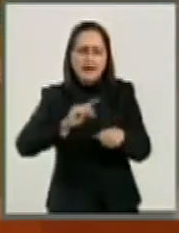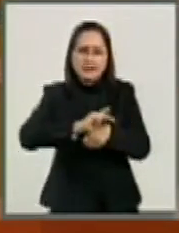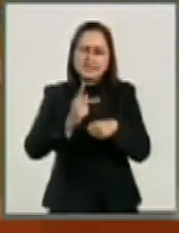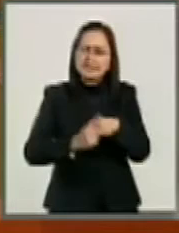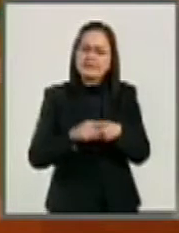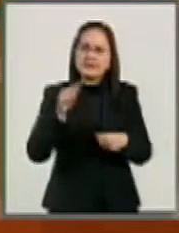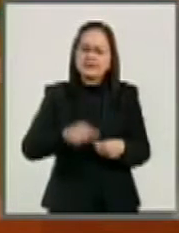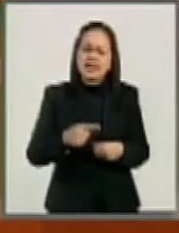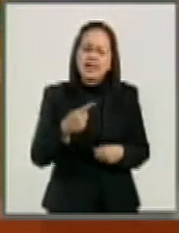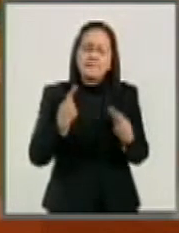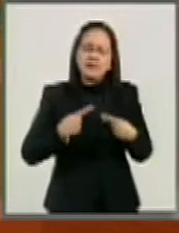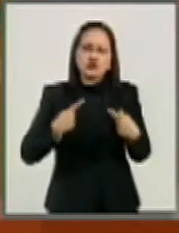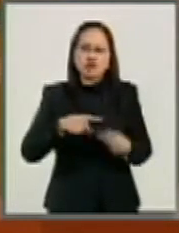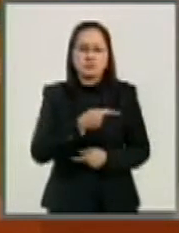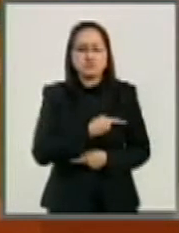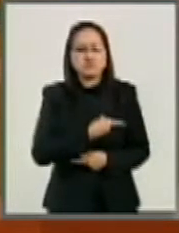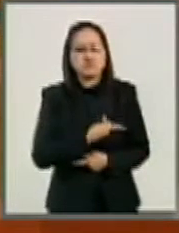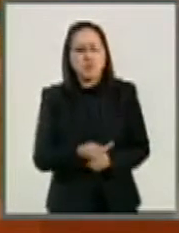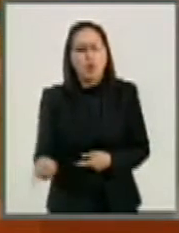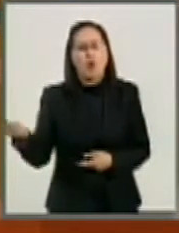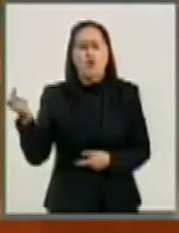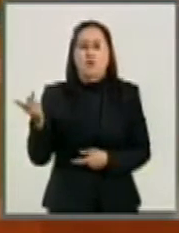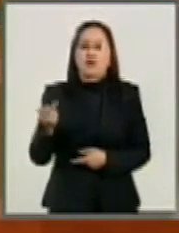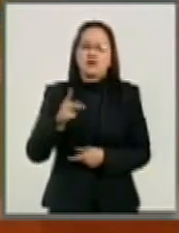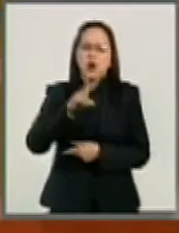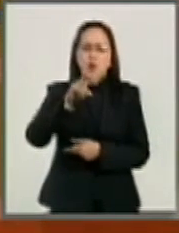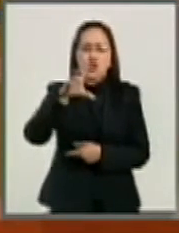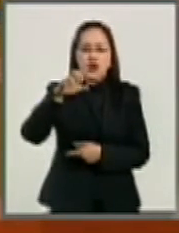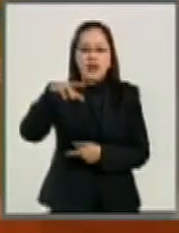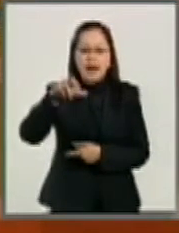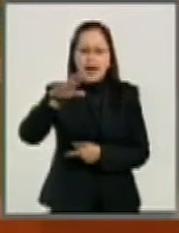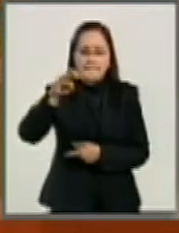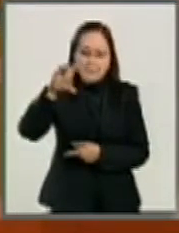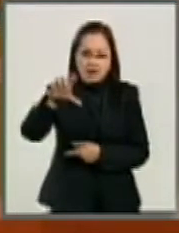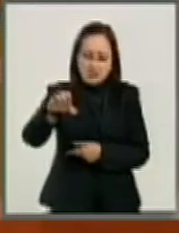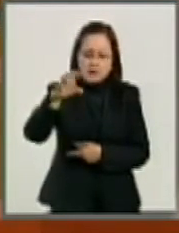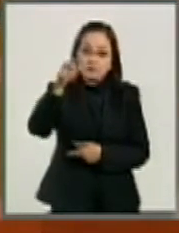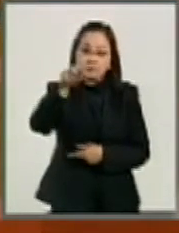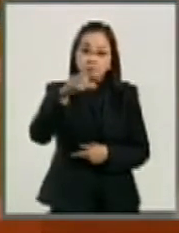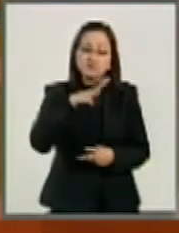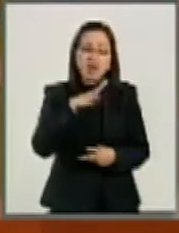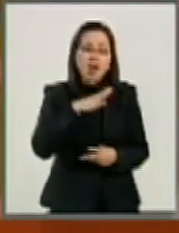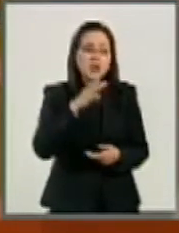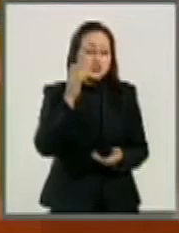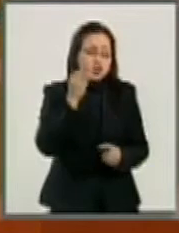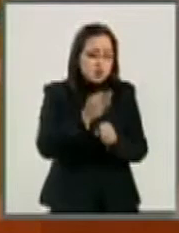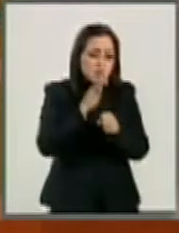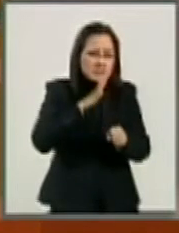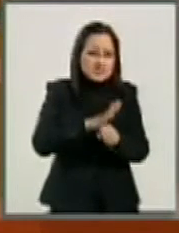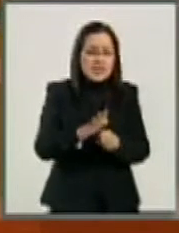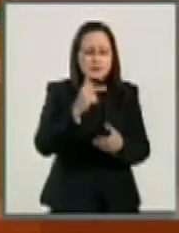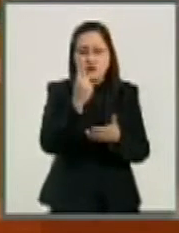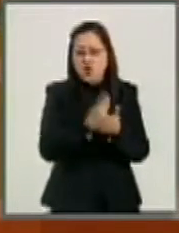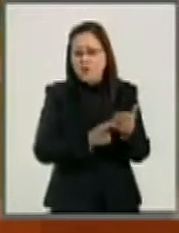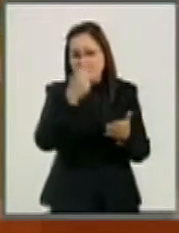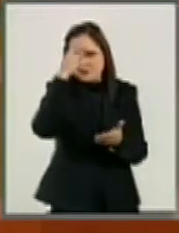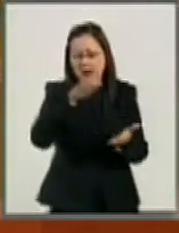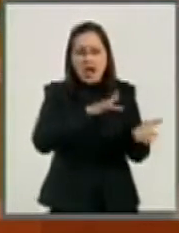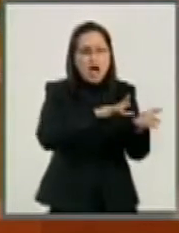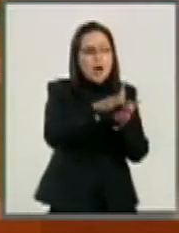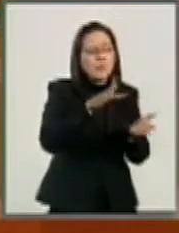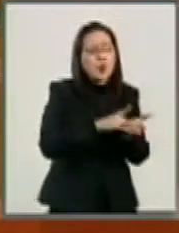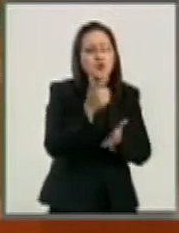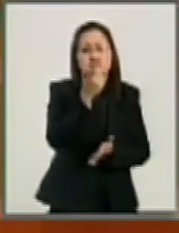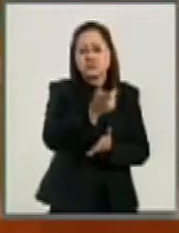vulnerable. Esos mismos estudios revelaron que no bastan los programas para eliminar la pobreza si no se